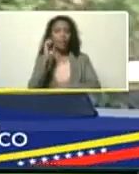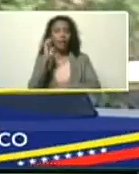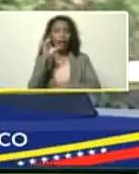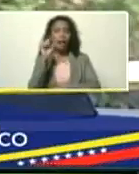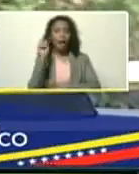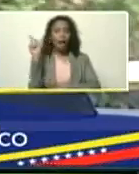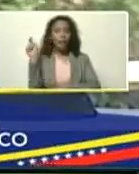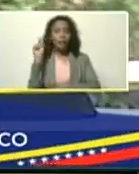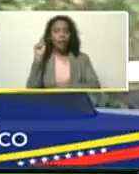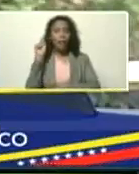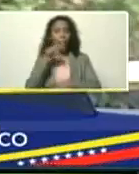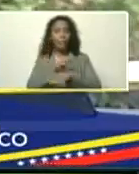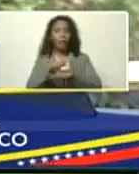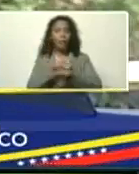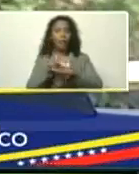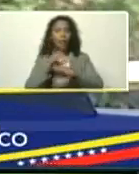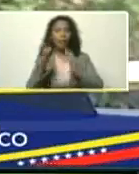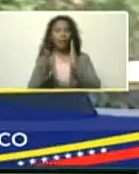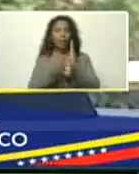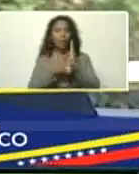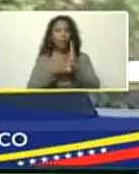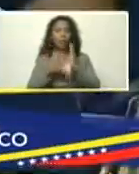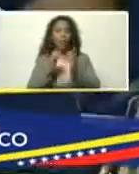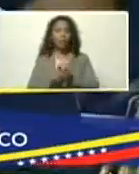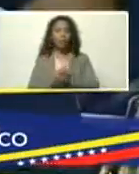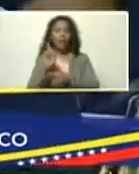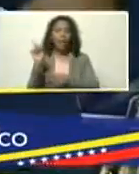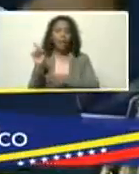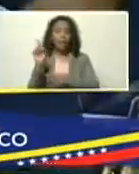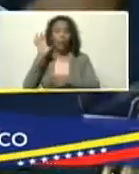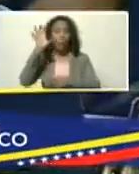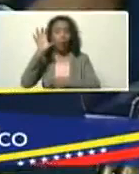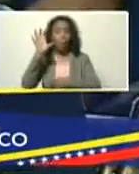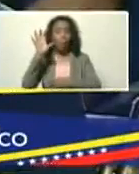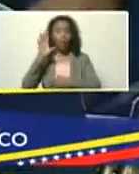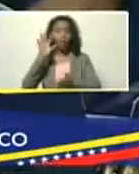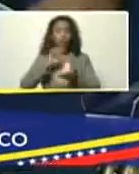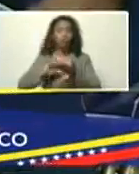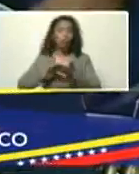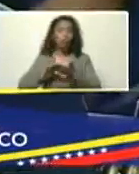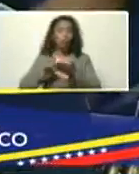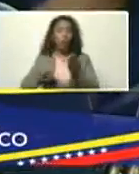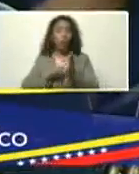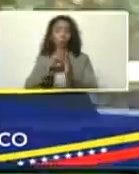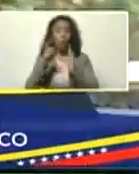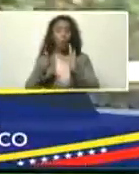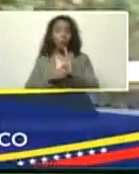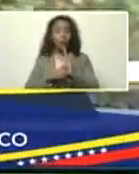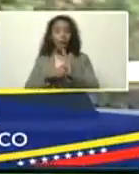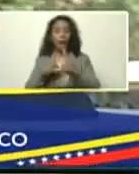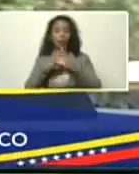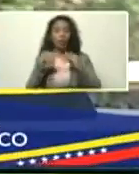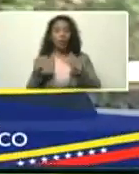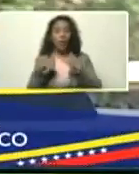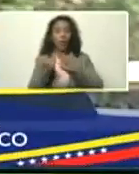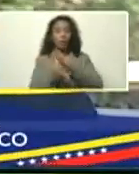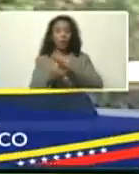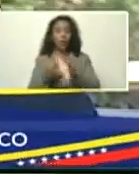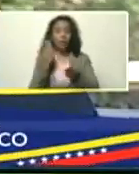un mapa, lo más claro posible, y adaptar, todas las instituciones, para que, siempre,